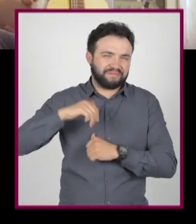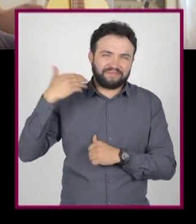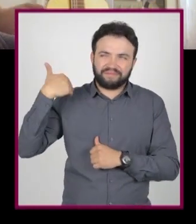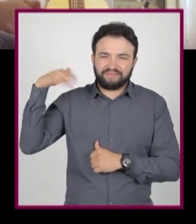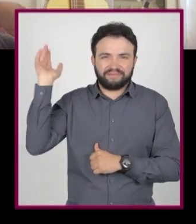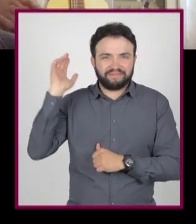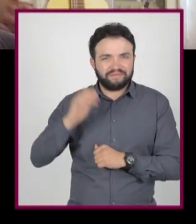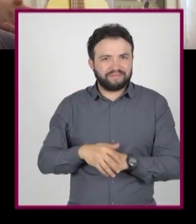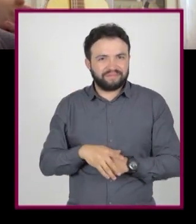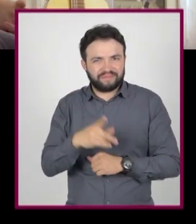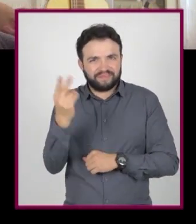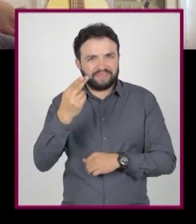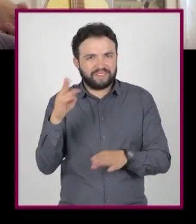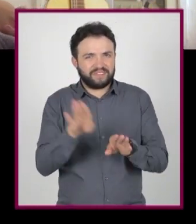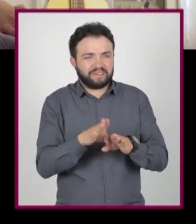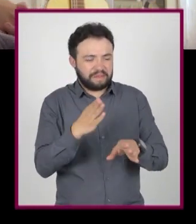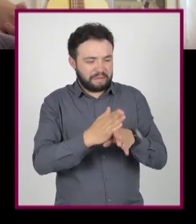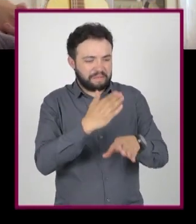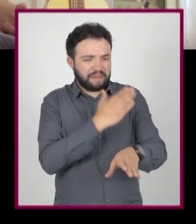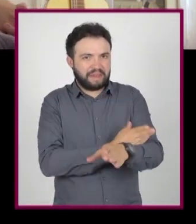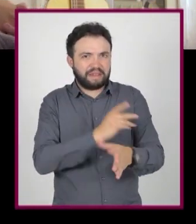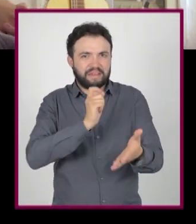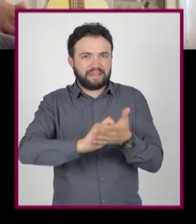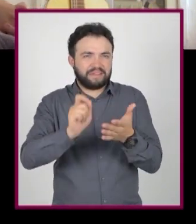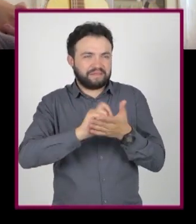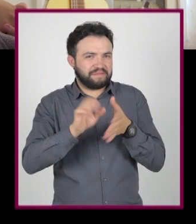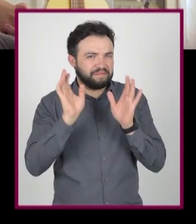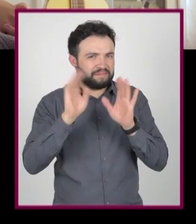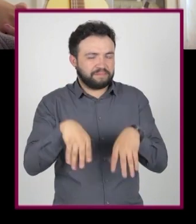Todavía se necesita de esas cosas vintage de madera.